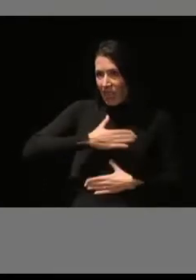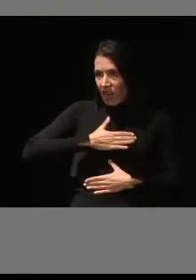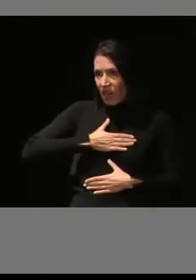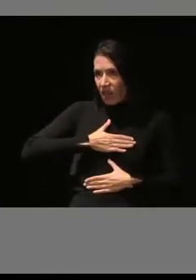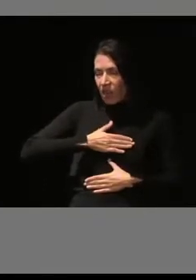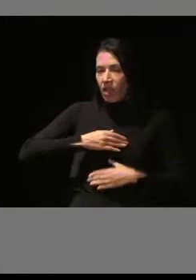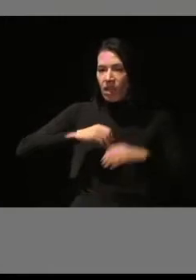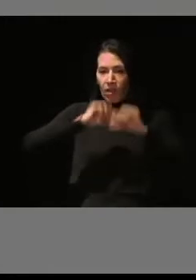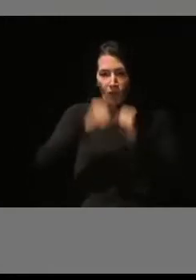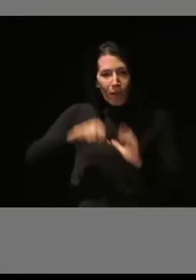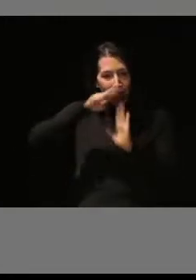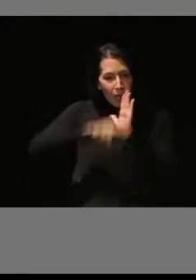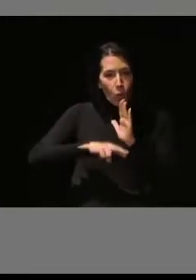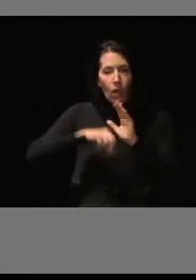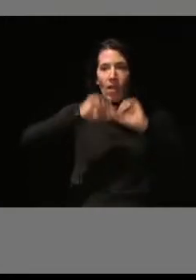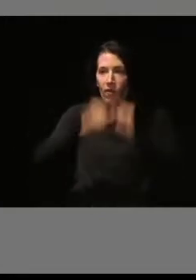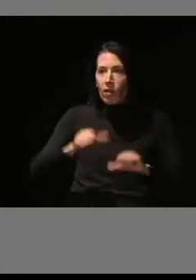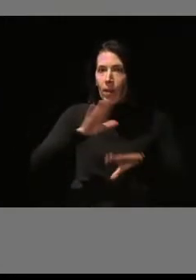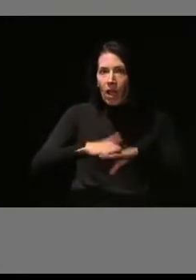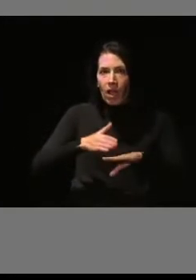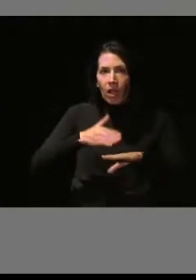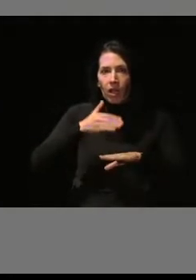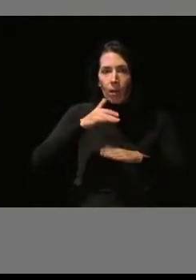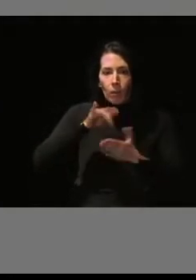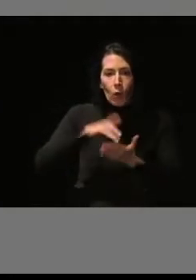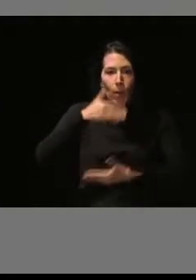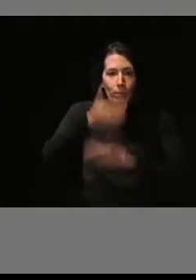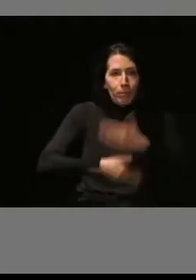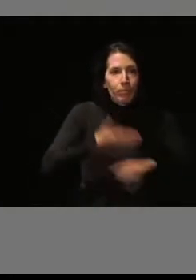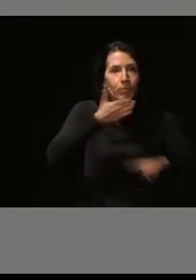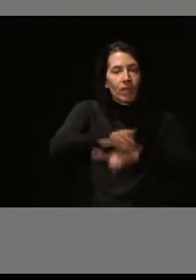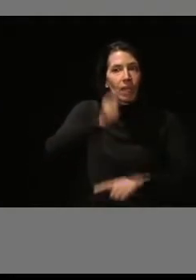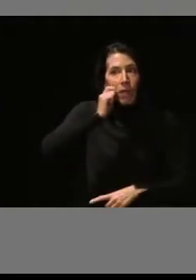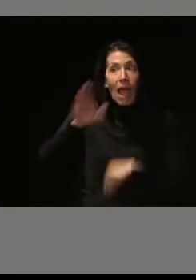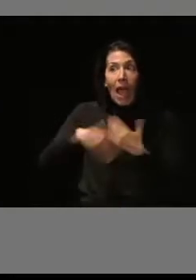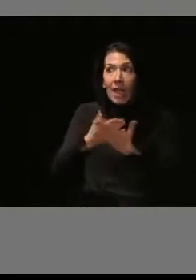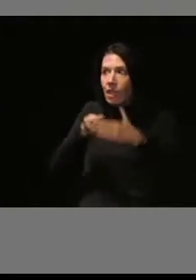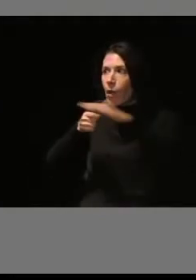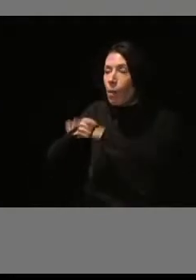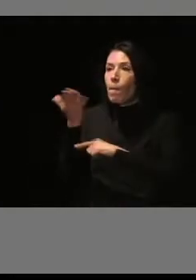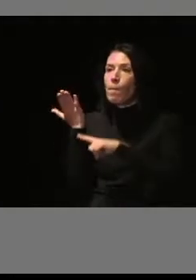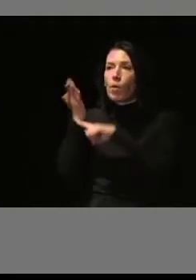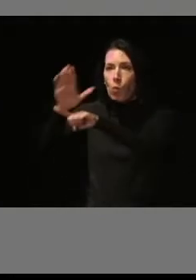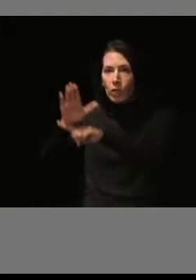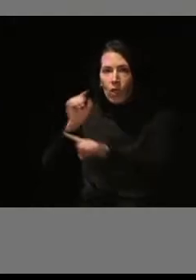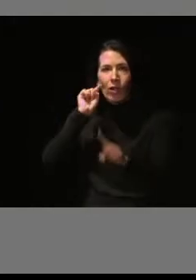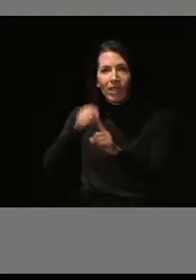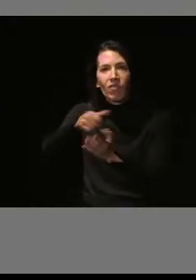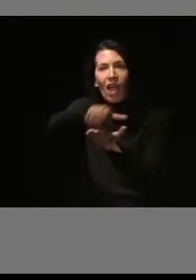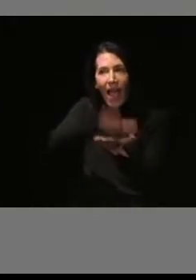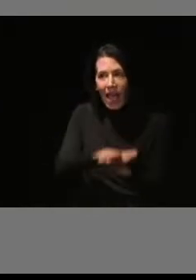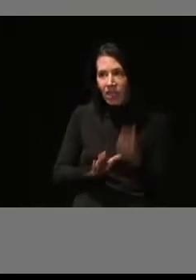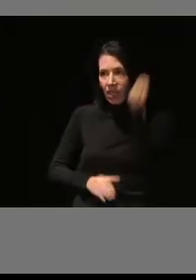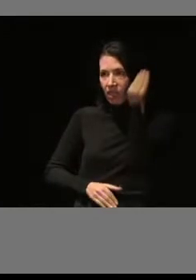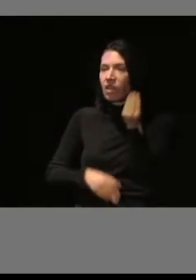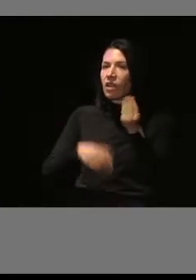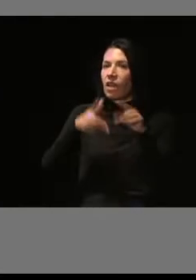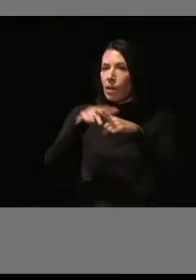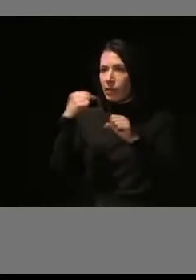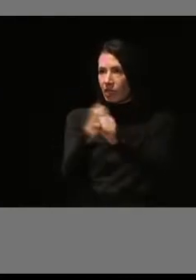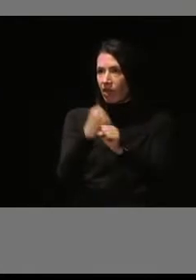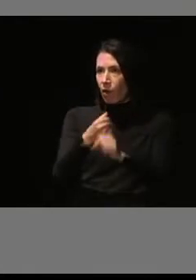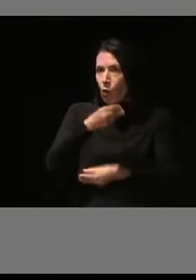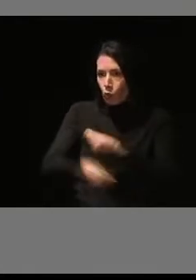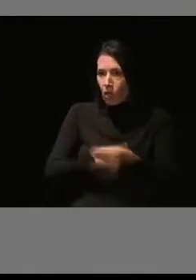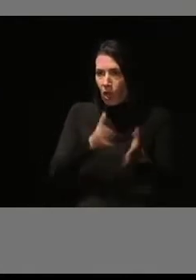regula cómo se tienen que realizar esas inspecciones. Realizamos una propuesta para que el acta o la herramienta de trabajo que utilizan